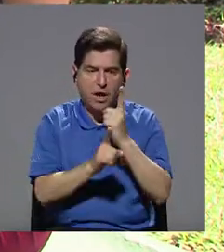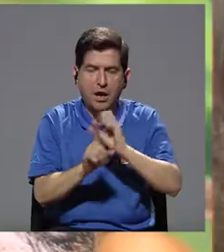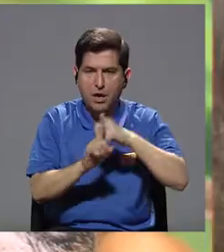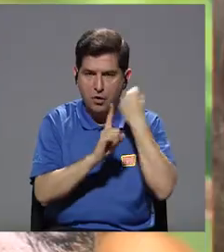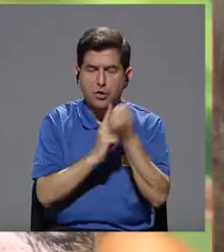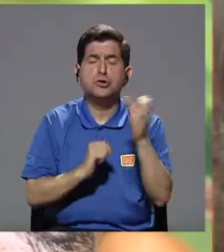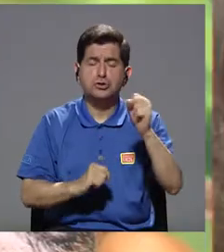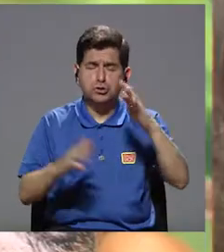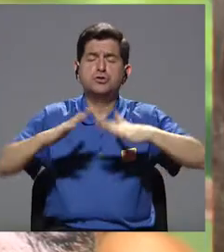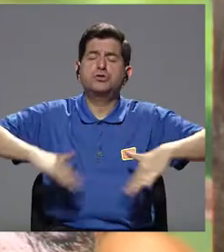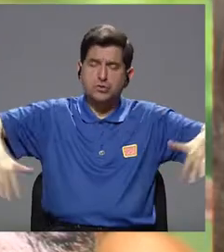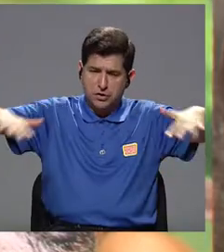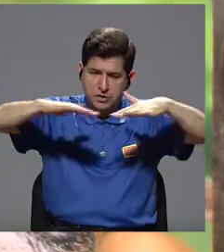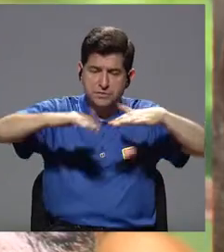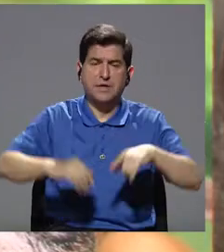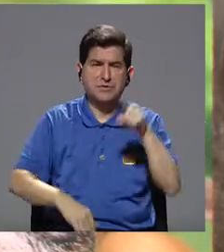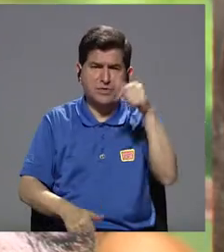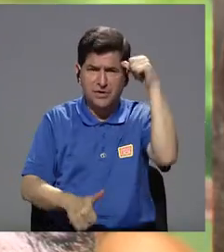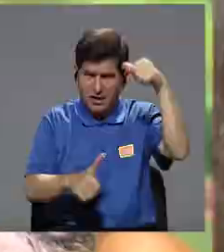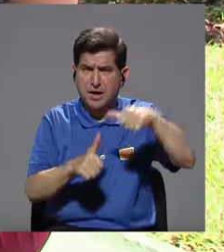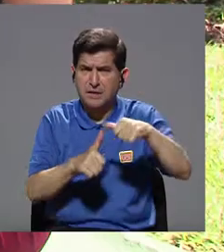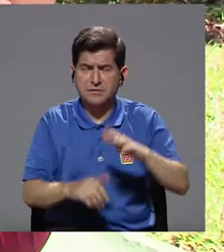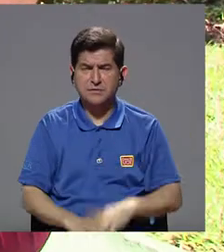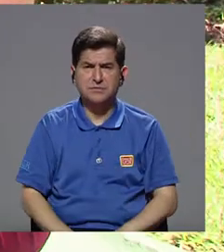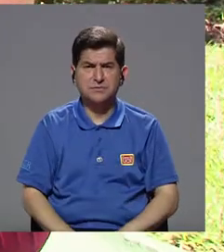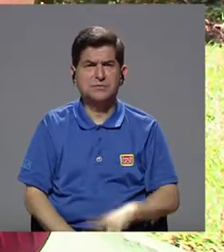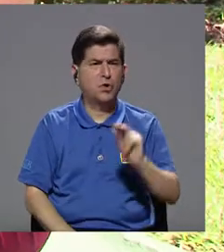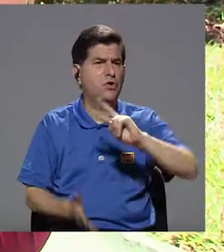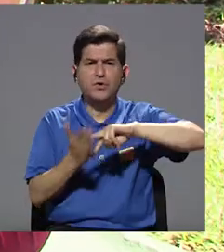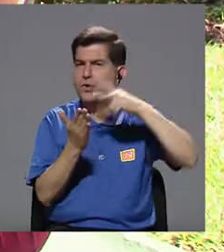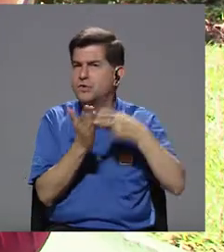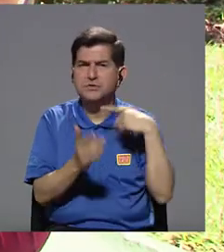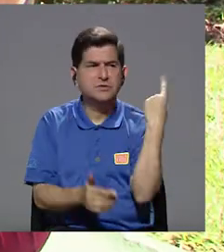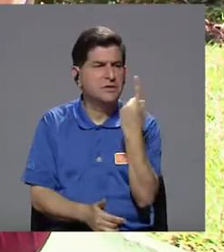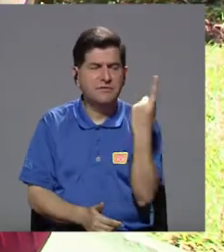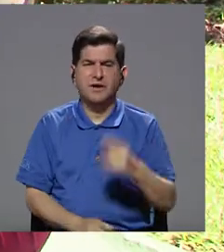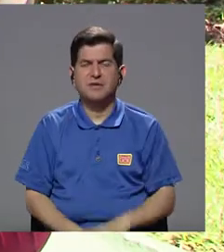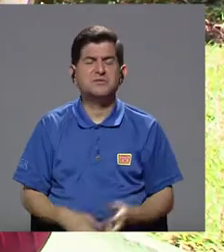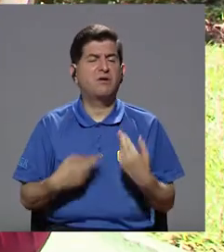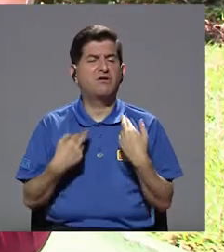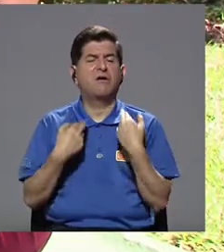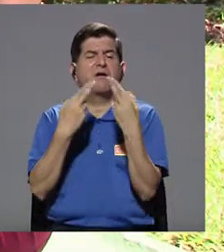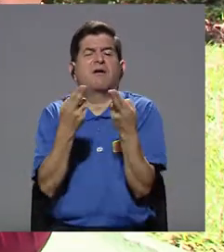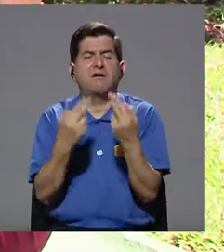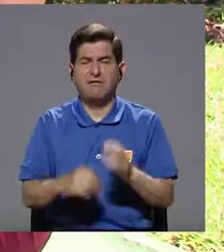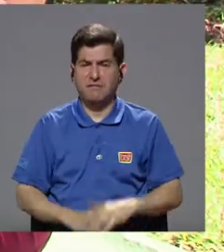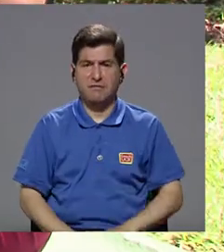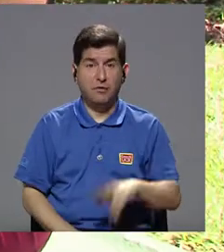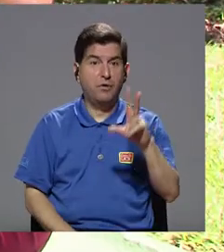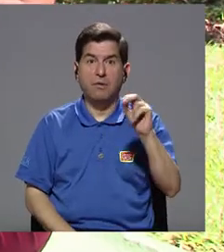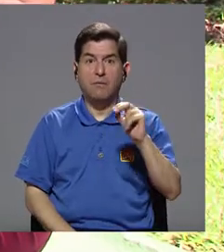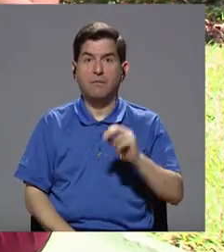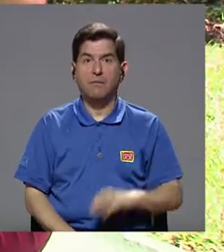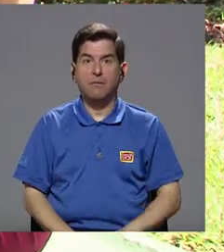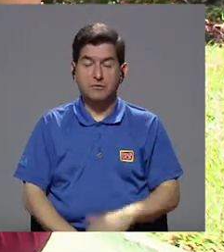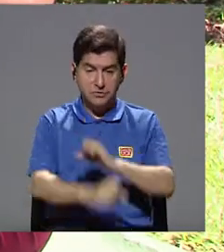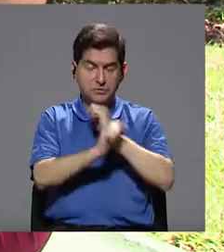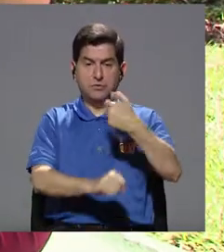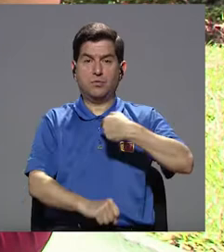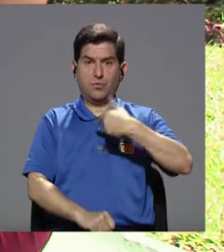Correcto, si tenés el espacio. Pero hay que tomar eso en cuenta. Como se decía, no es solo se lo regalaron porque se lo, ¿verdad? Si no es